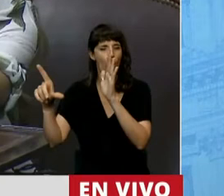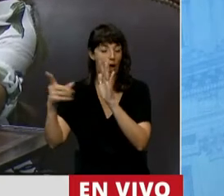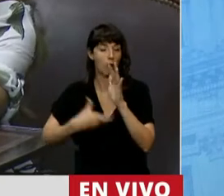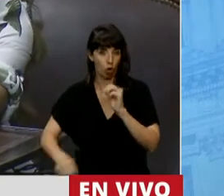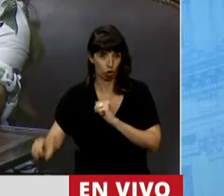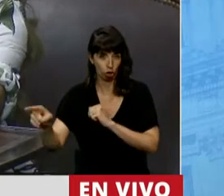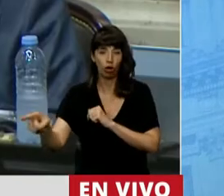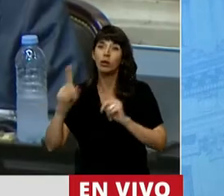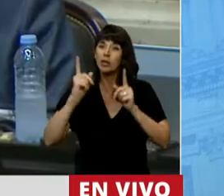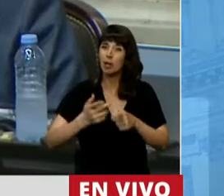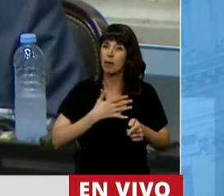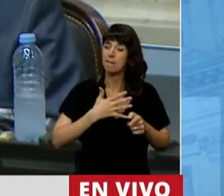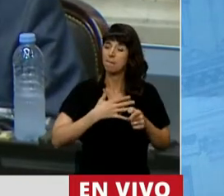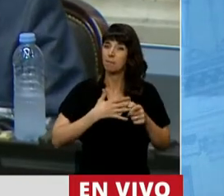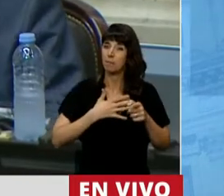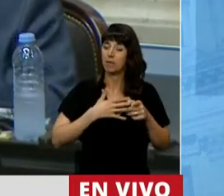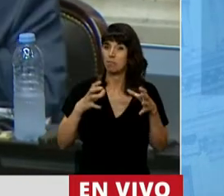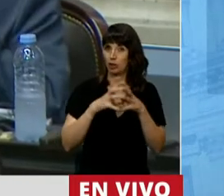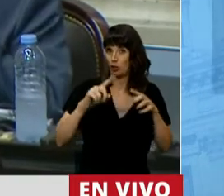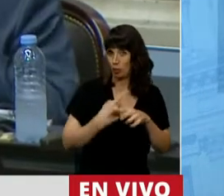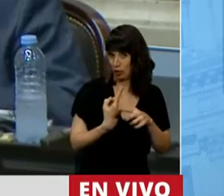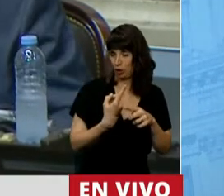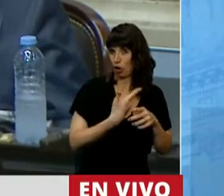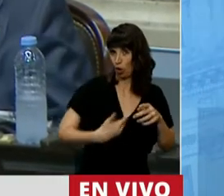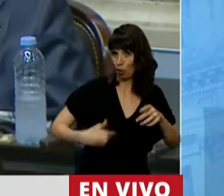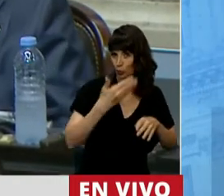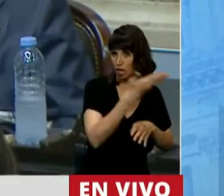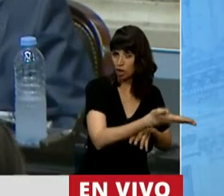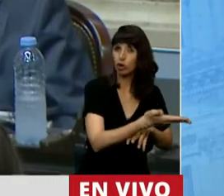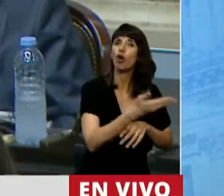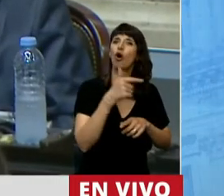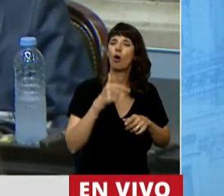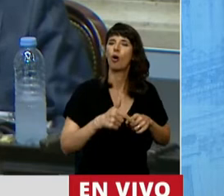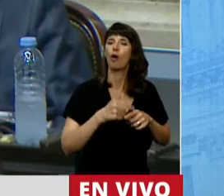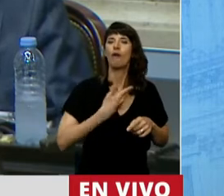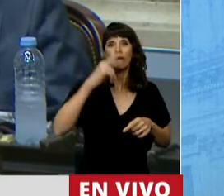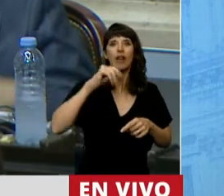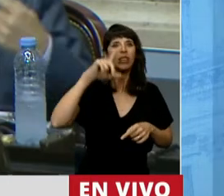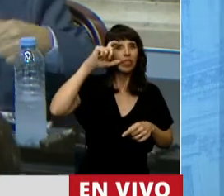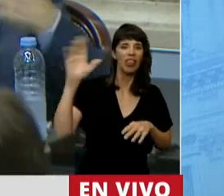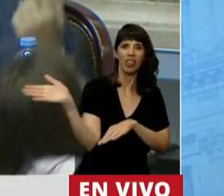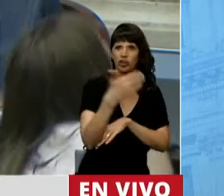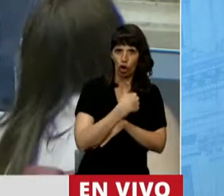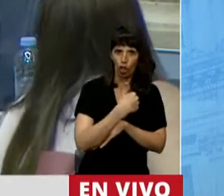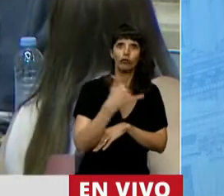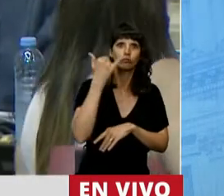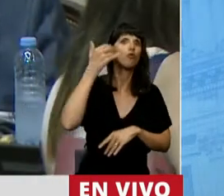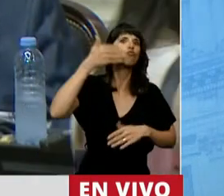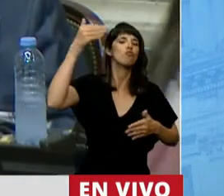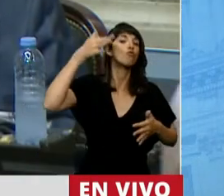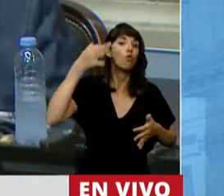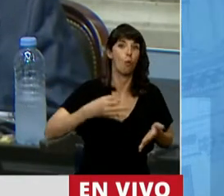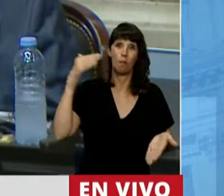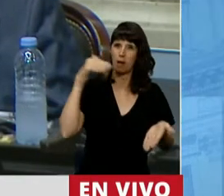del Frente de Todos que envió este proyecto tal como lo había comprometido en campaña y hoy